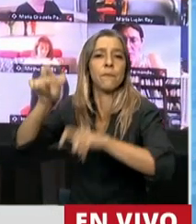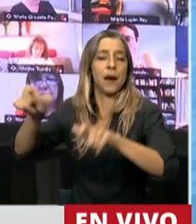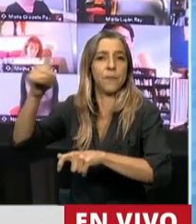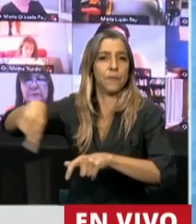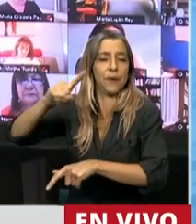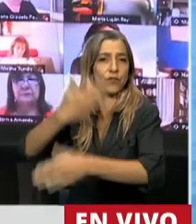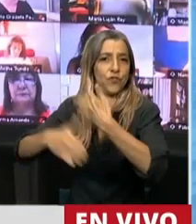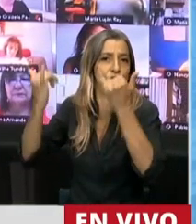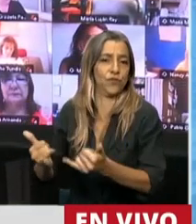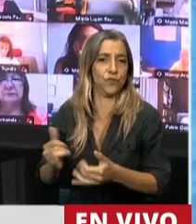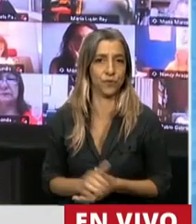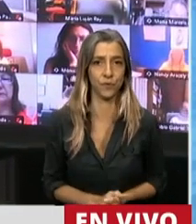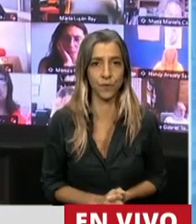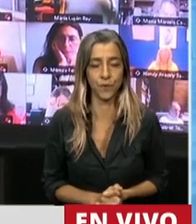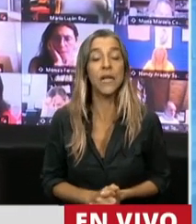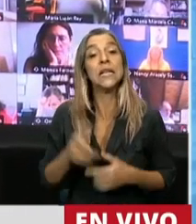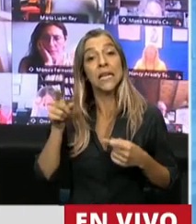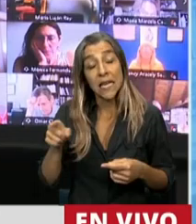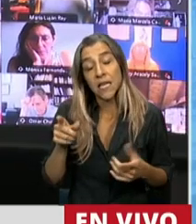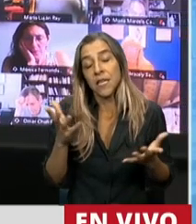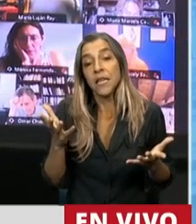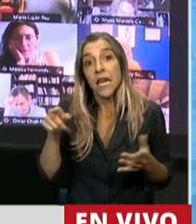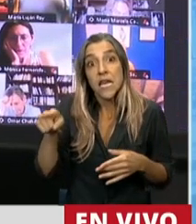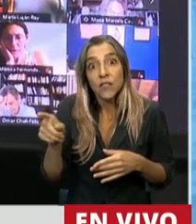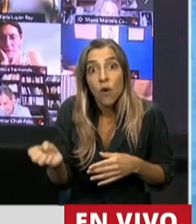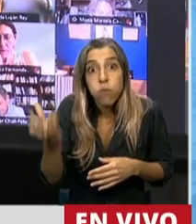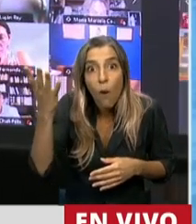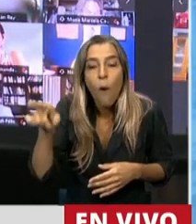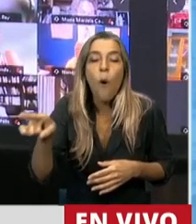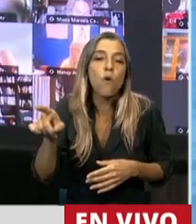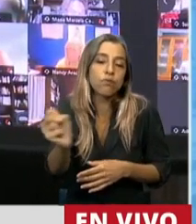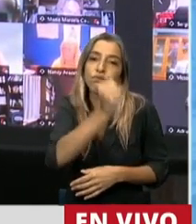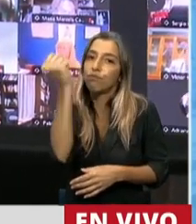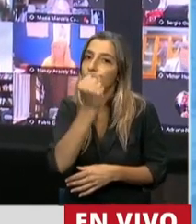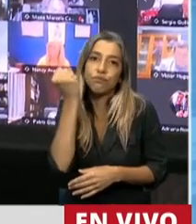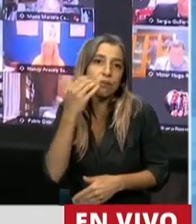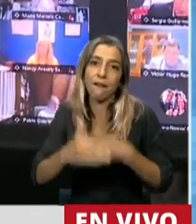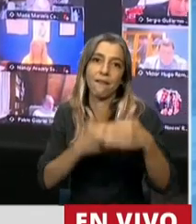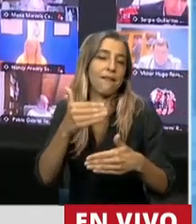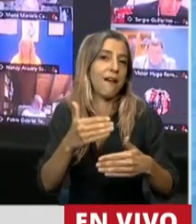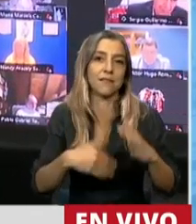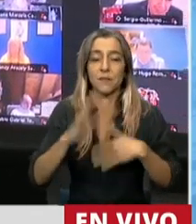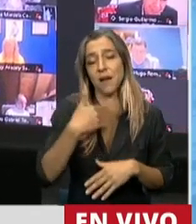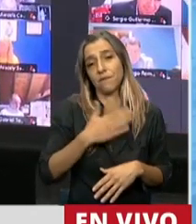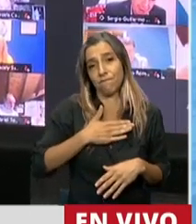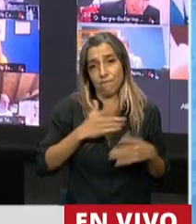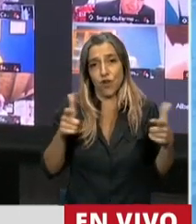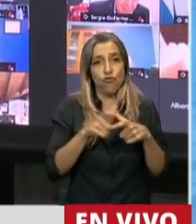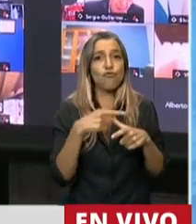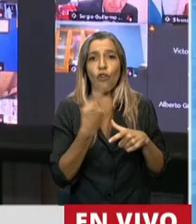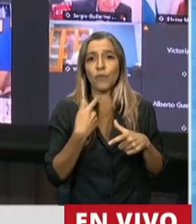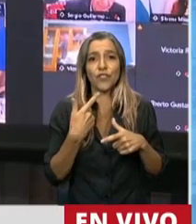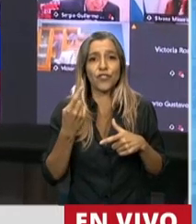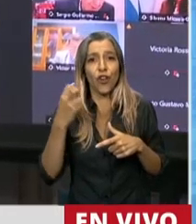problema de discapacidad. Esto creo que es un paso importante que nos involucra a todos, los que somos la comisión bicameral, estamos en